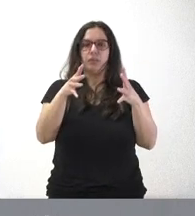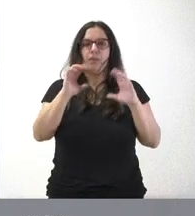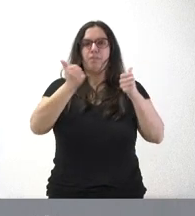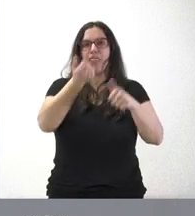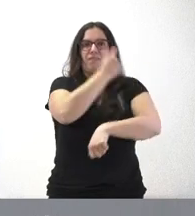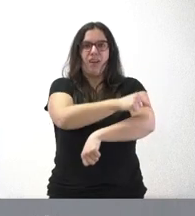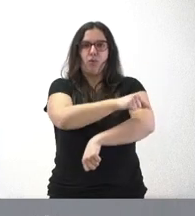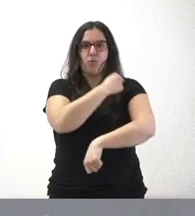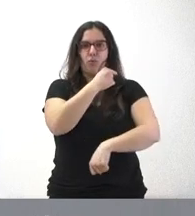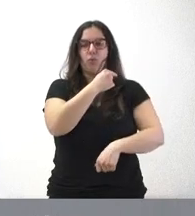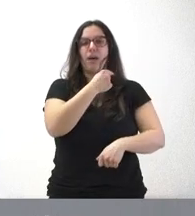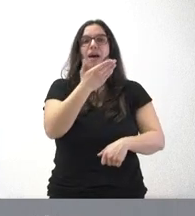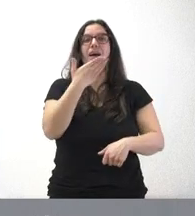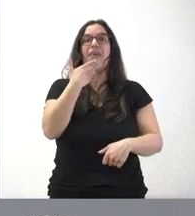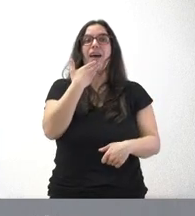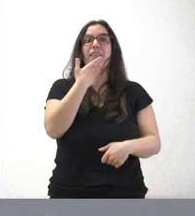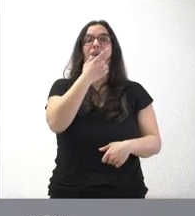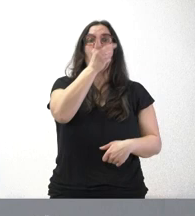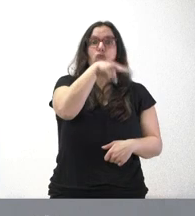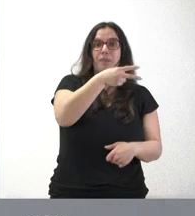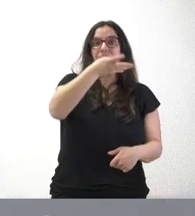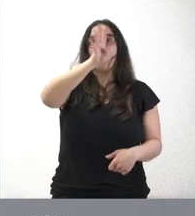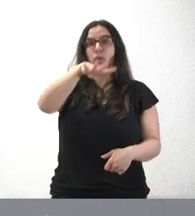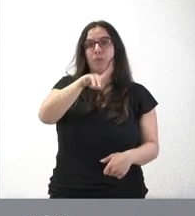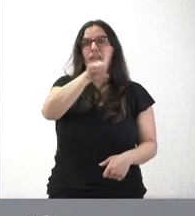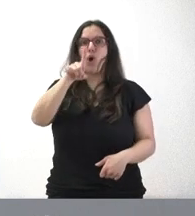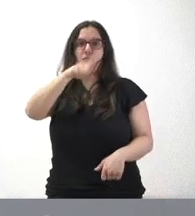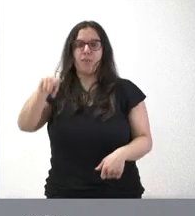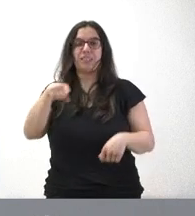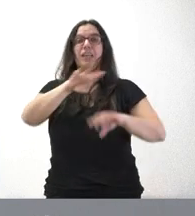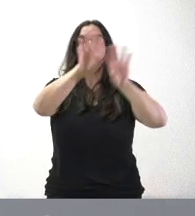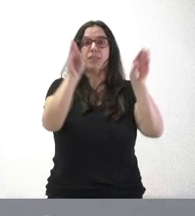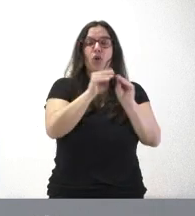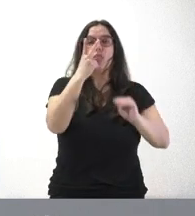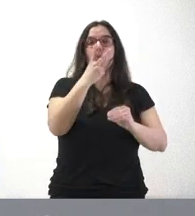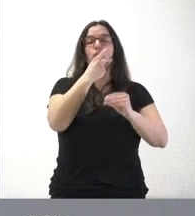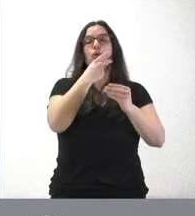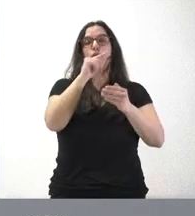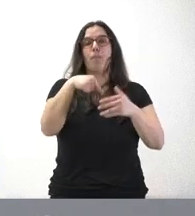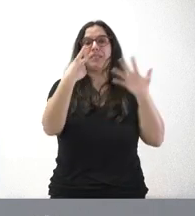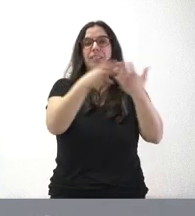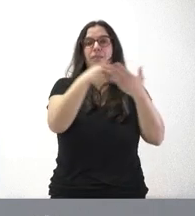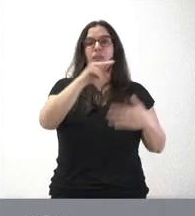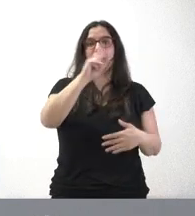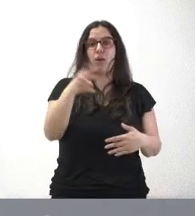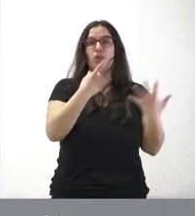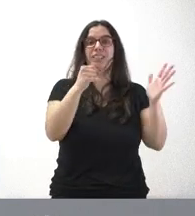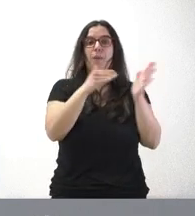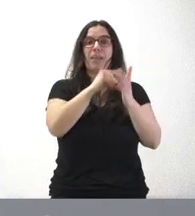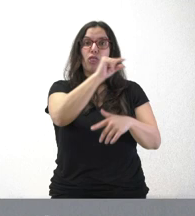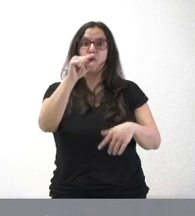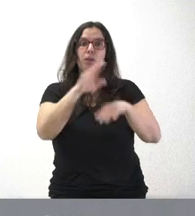dosis a los 2, 4 y 11 meses. La inversión, como les digo, son 2,7 millones de euros, 60.000 dosis para los menores